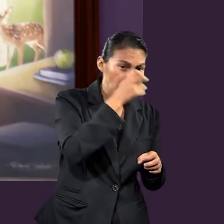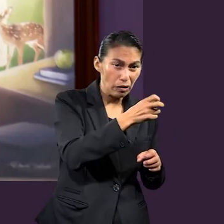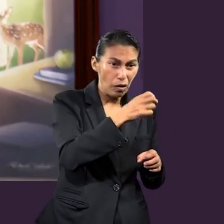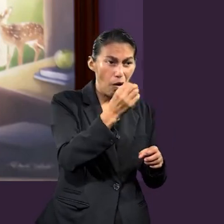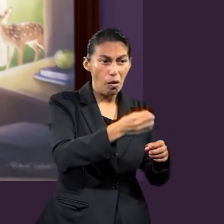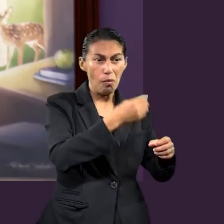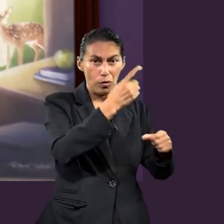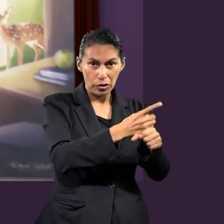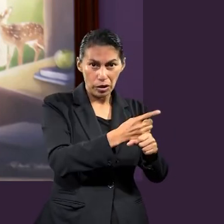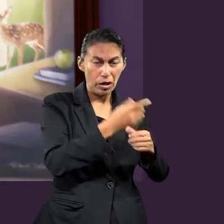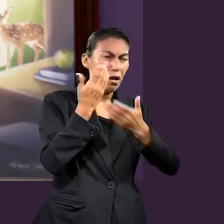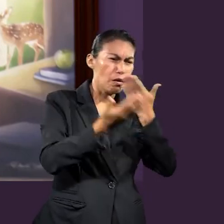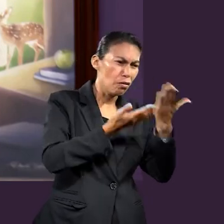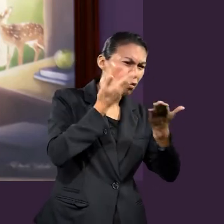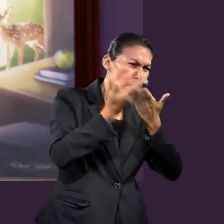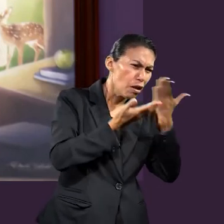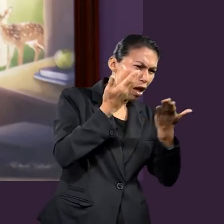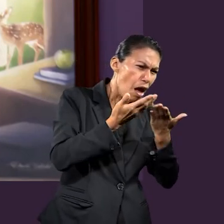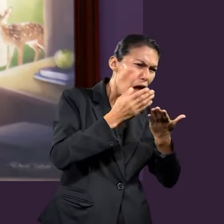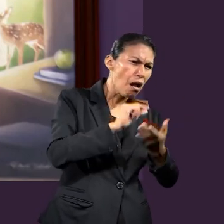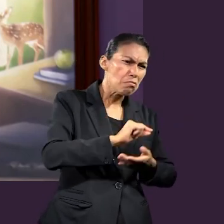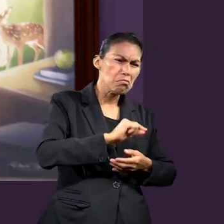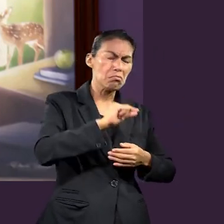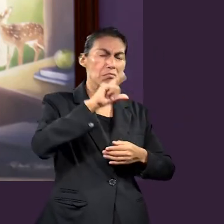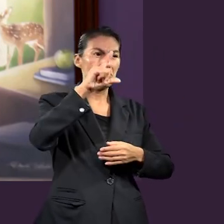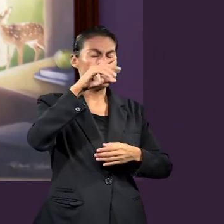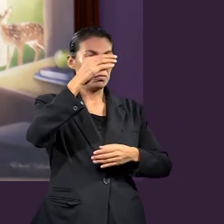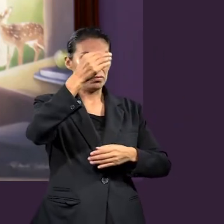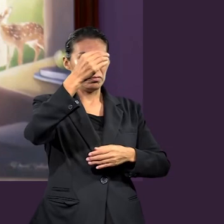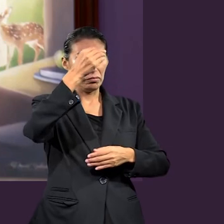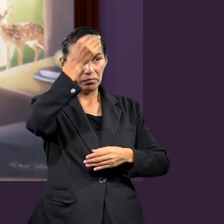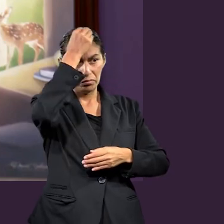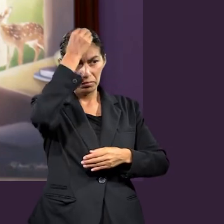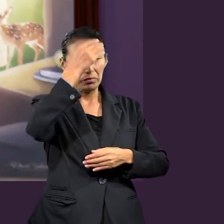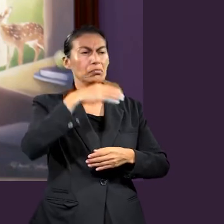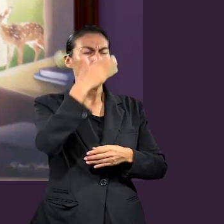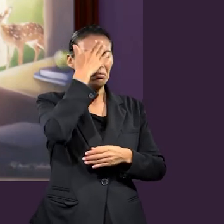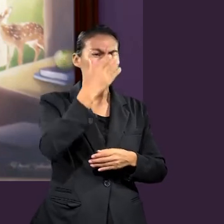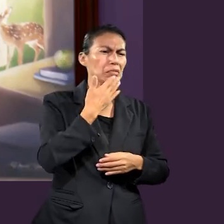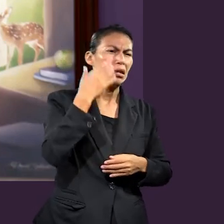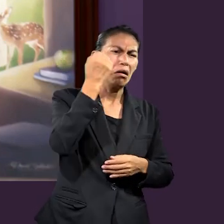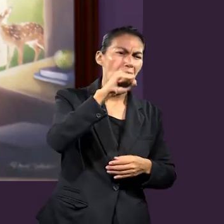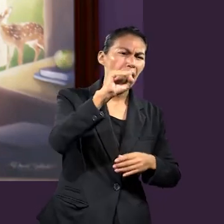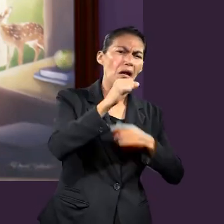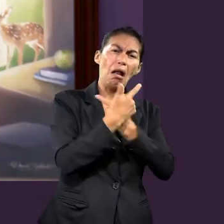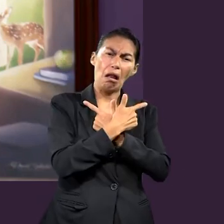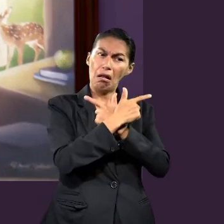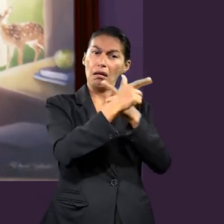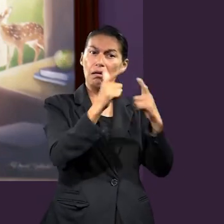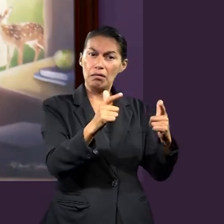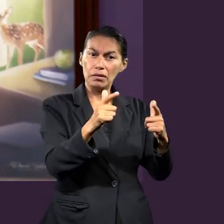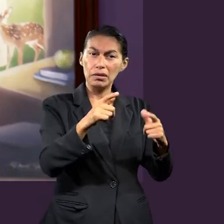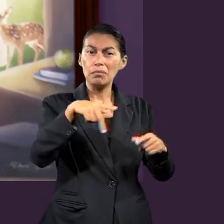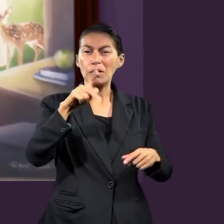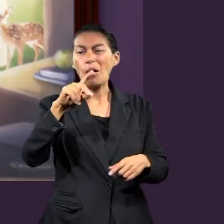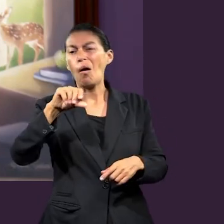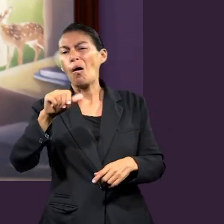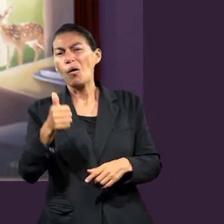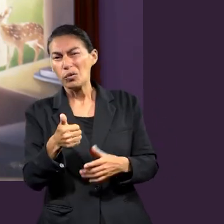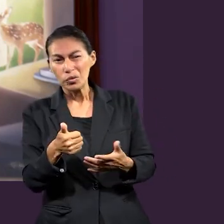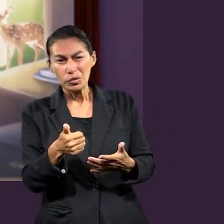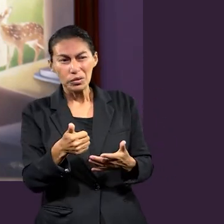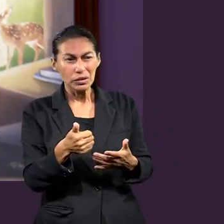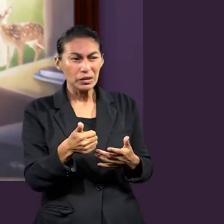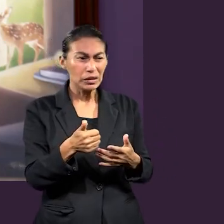esclavos que tenían la oportunidad de estudiar y de crecer y hasta de ser libres, pero también estaba esta otra realidad, otro lado de la